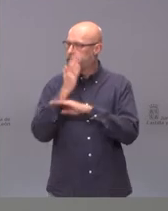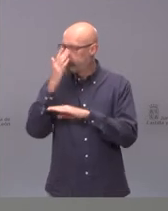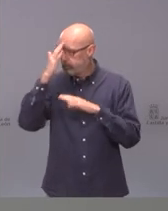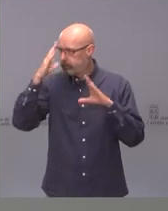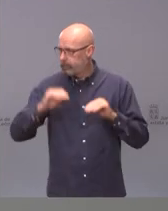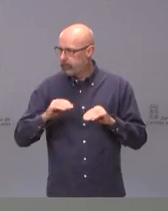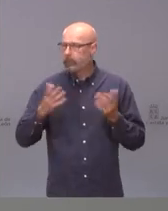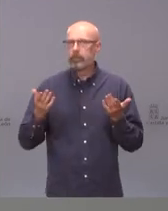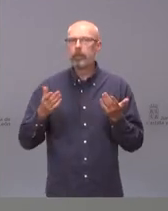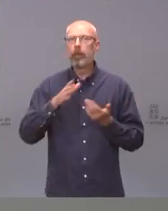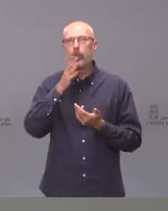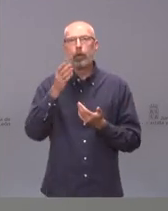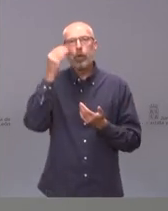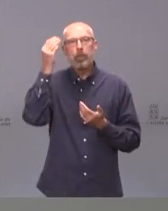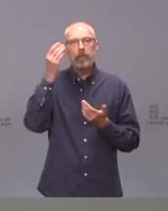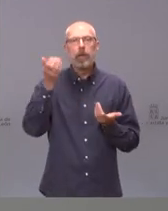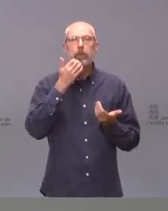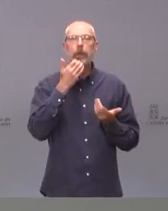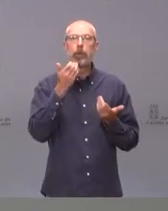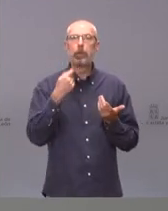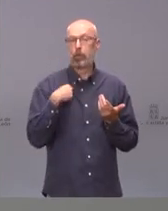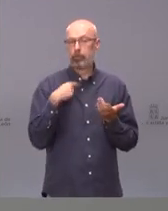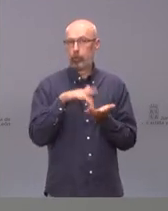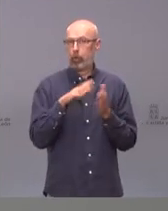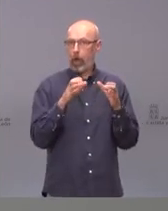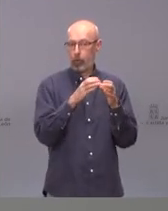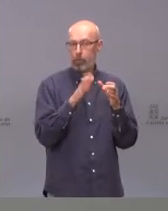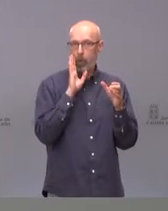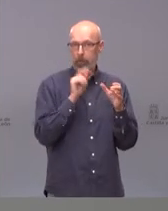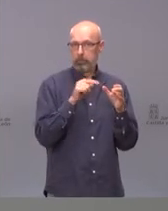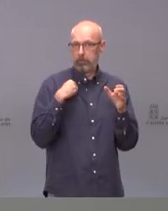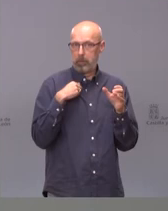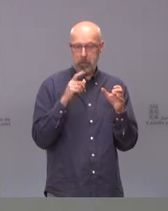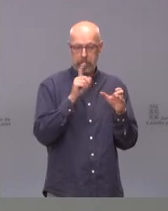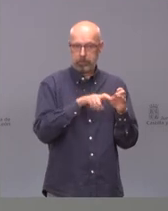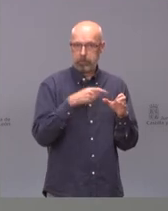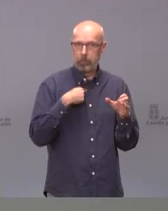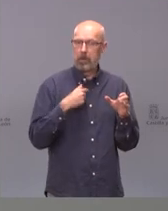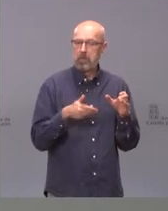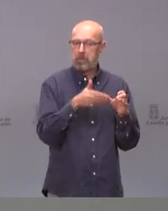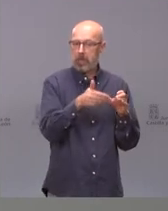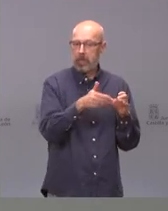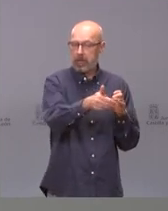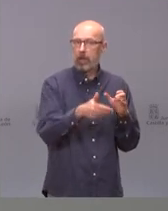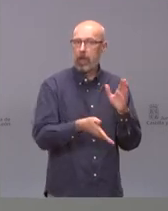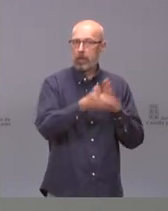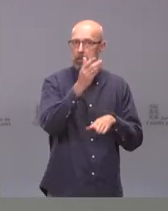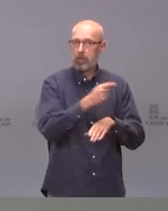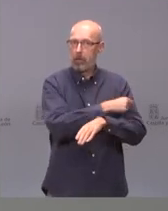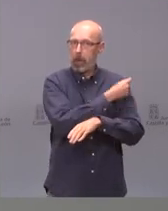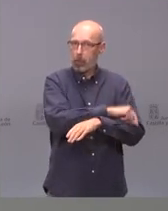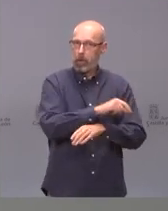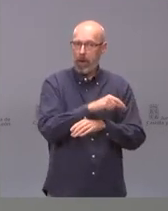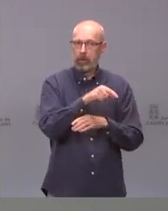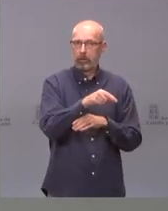estoy en esos grupos en los que en un momento determinado y no tardando mucho, pues me tocaría irme a vacunar con